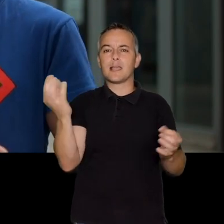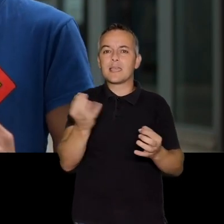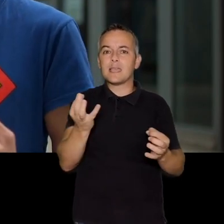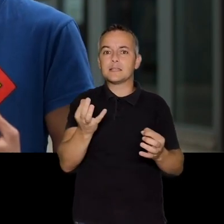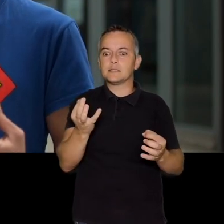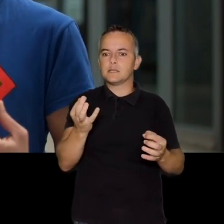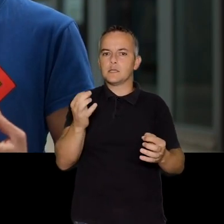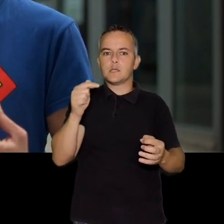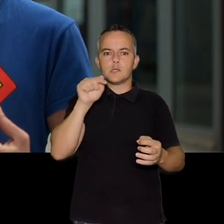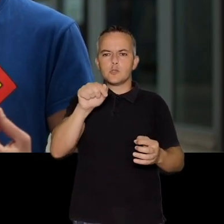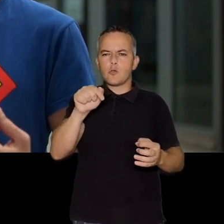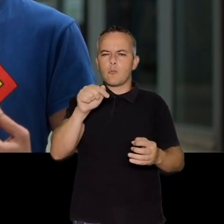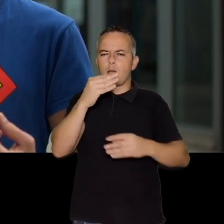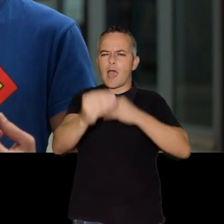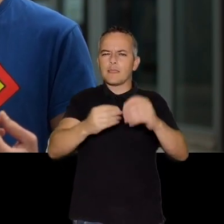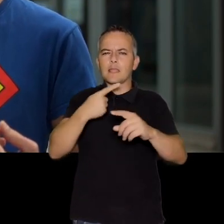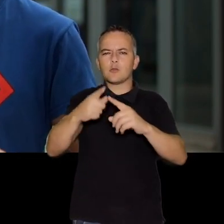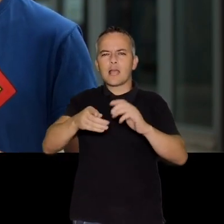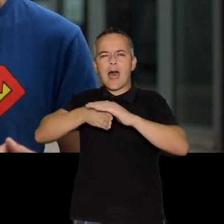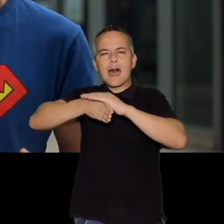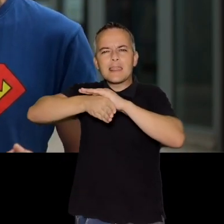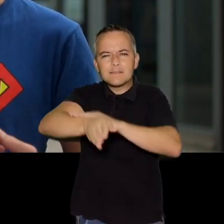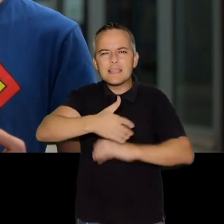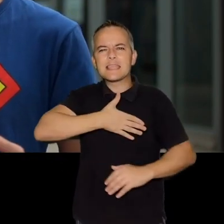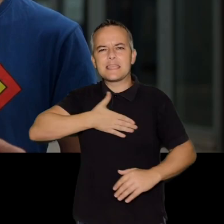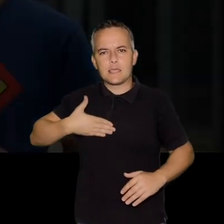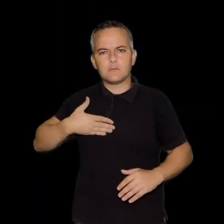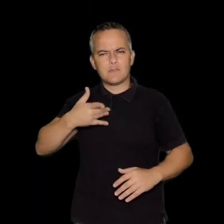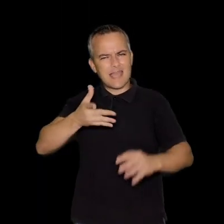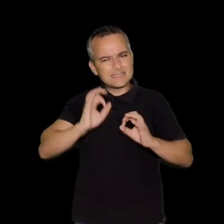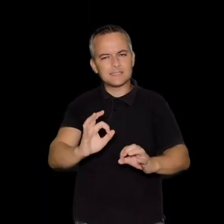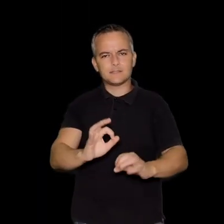accesibilidad es el posicionamiento de que quiero hacer las cosas accesibles.